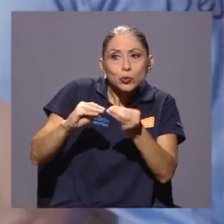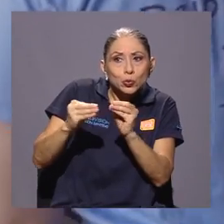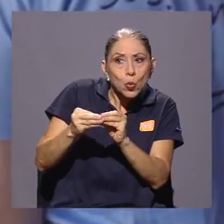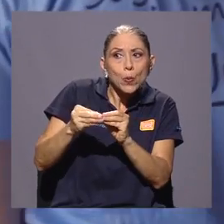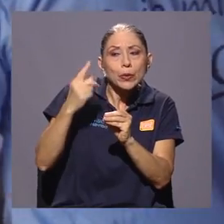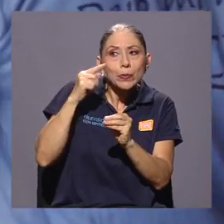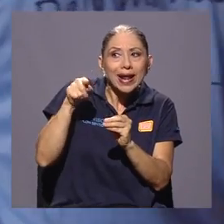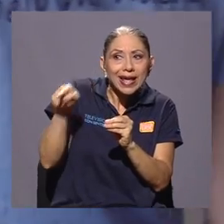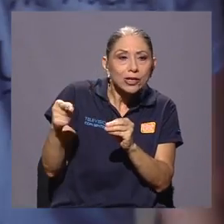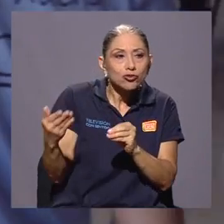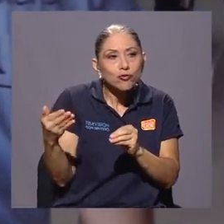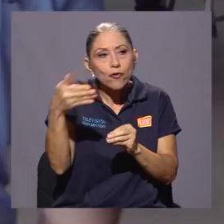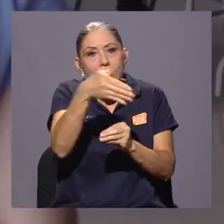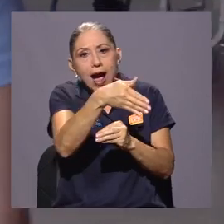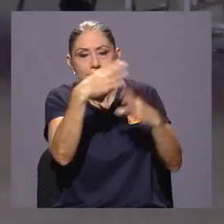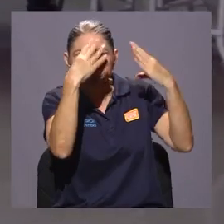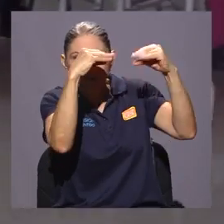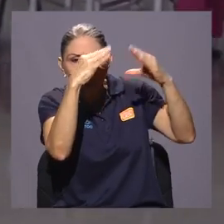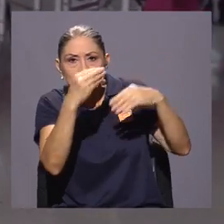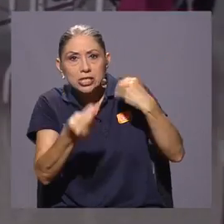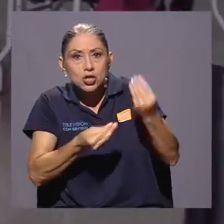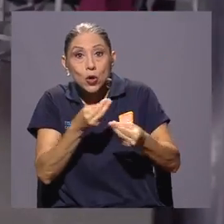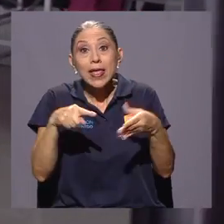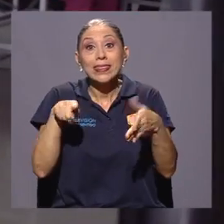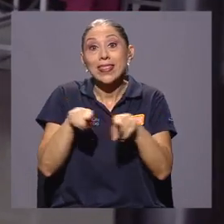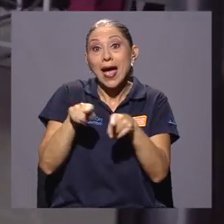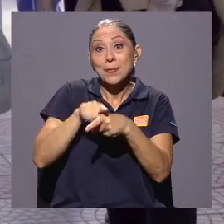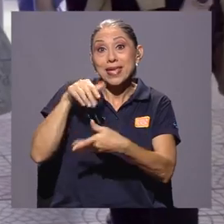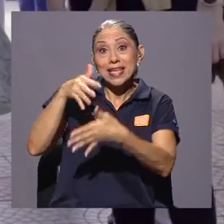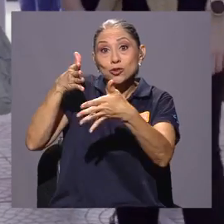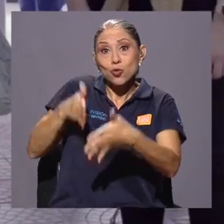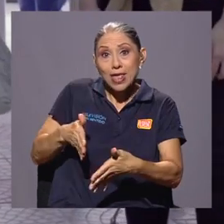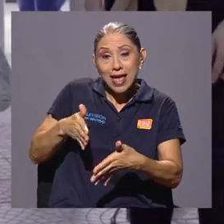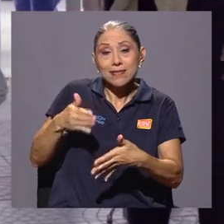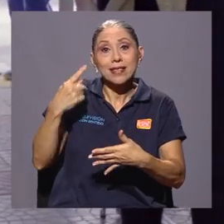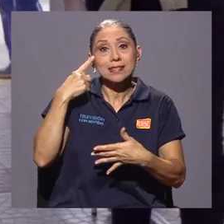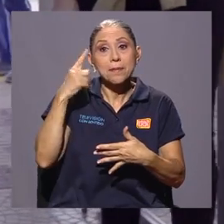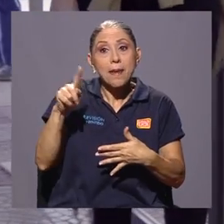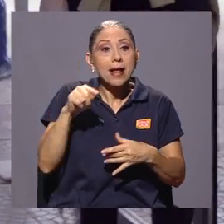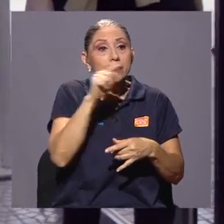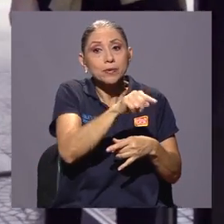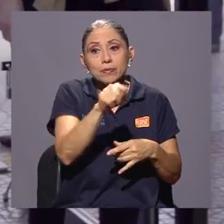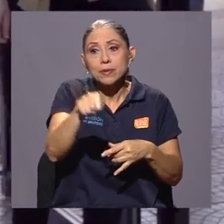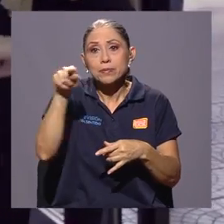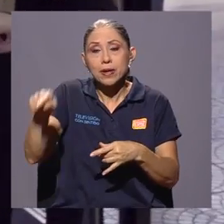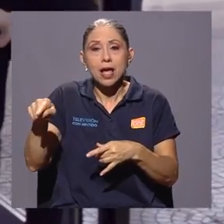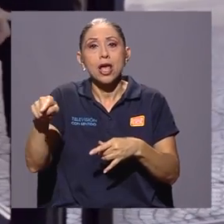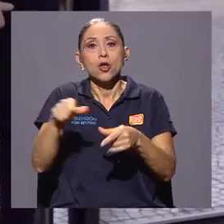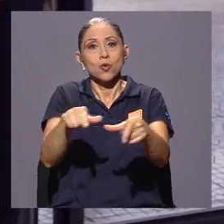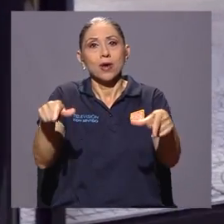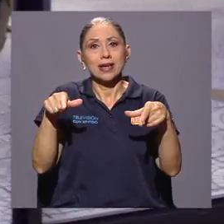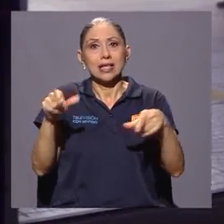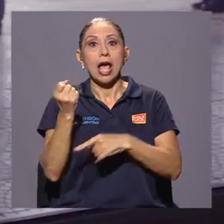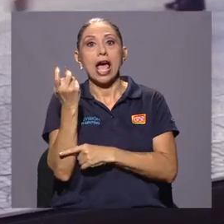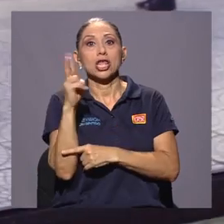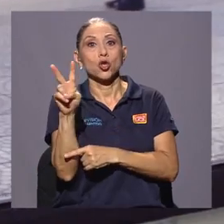vayan al lugar del registro. También tenemos estudiantes ubicando los diferentes vacunatorios, porque hay 12 vacunatorios, entonces los estudiantes son